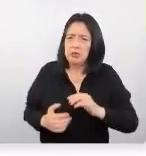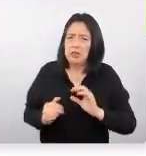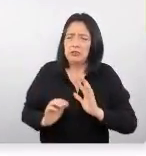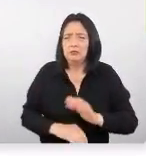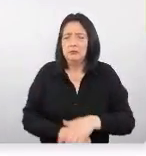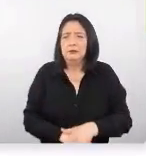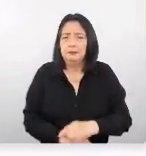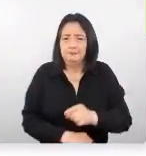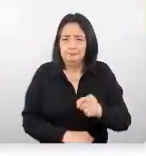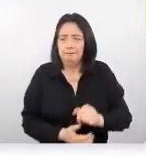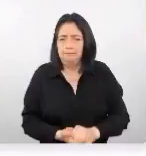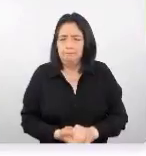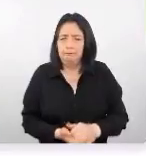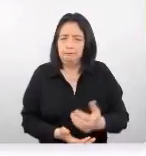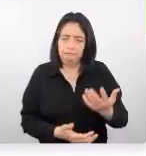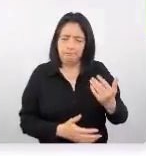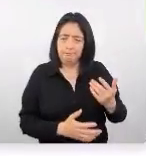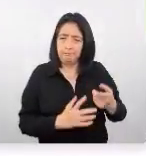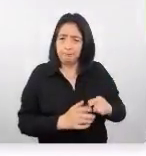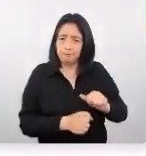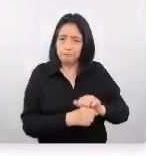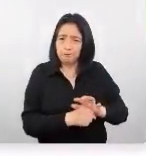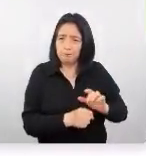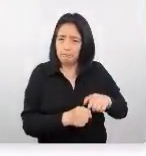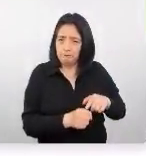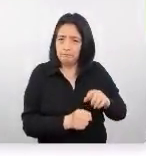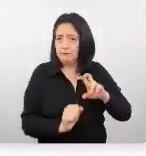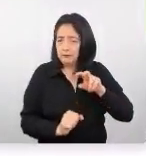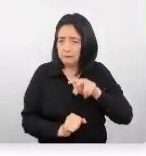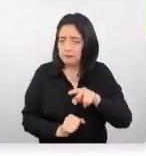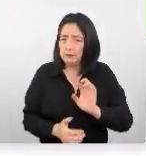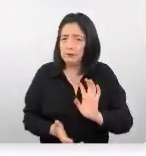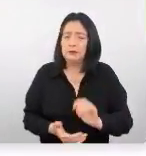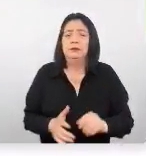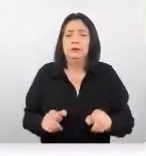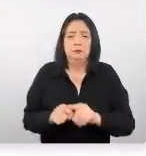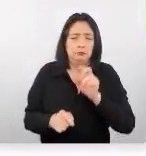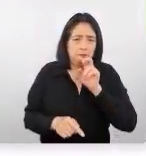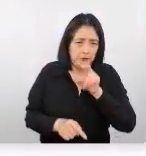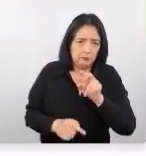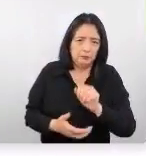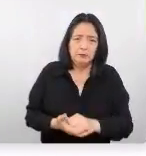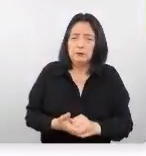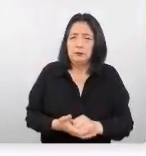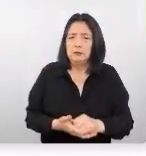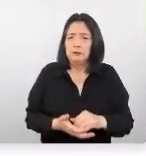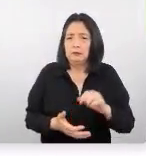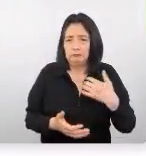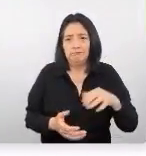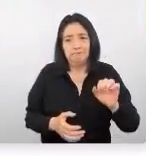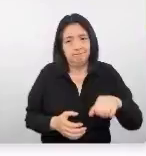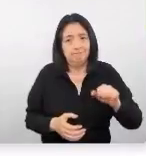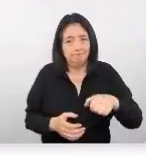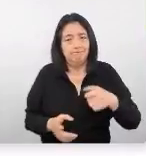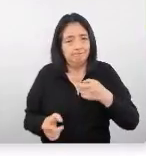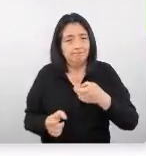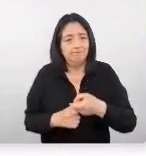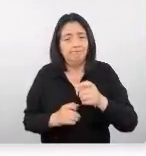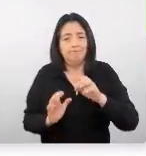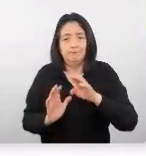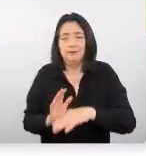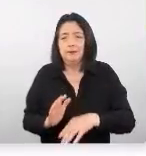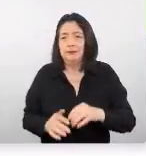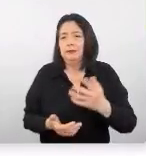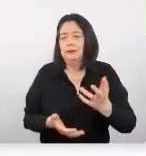desde la pandemia desde ese punto de vista también vemos que fue afectada tuvo tres